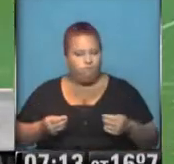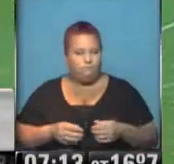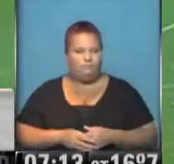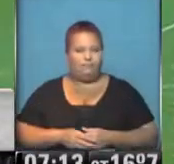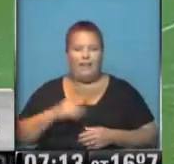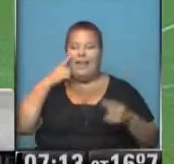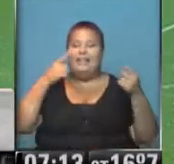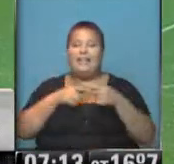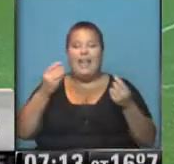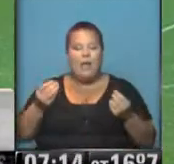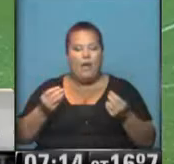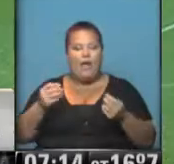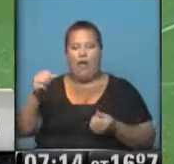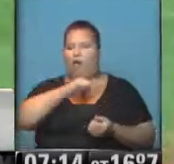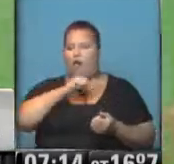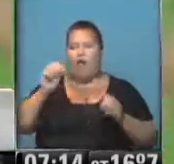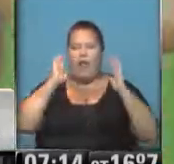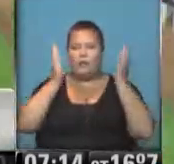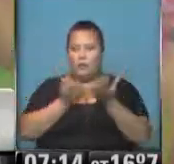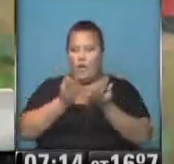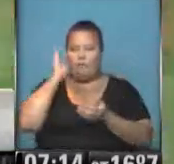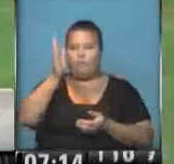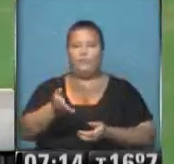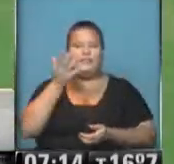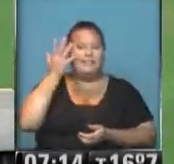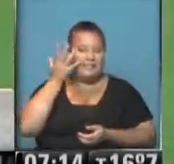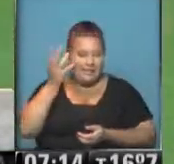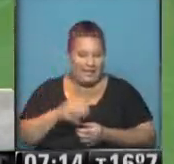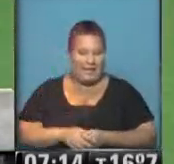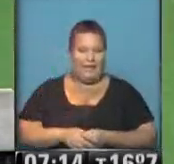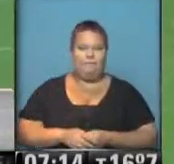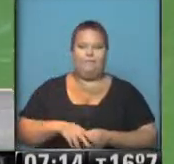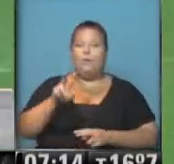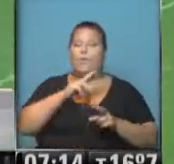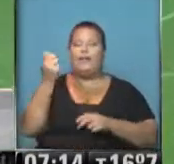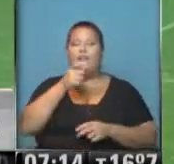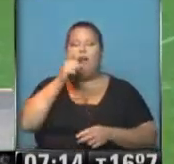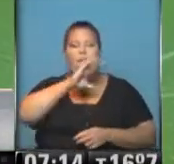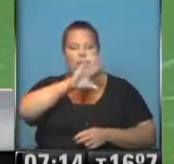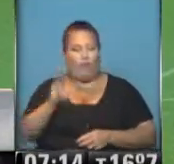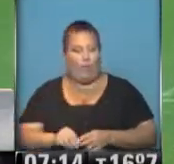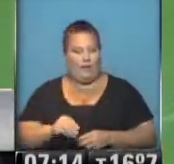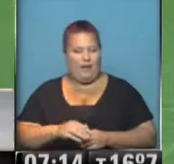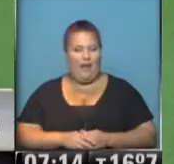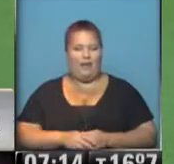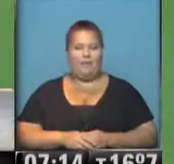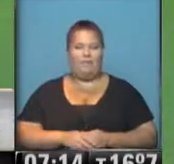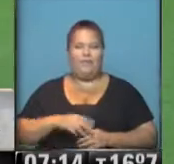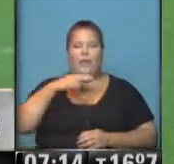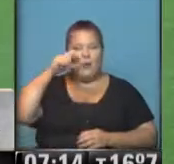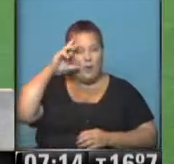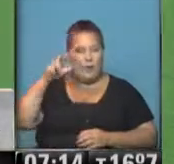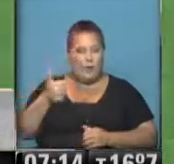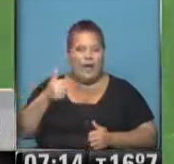que tiene que ver con la goleada de Estudiantes de la Plata sobre Tigre, allí buscando su lugar en la Copa Sudamericana. Diego Vera,